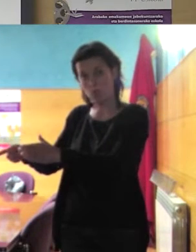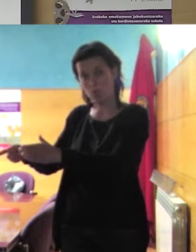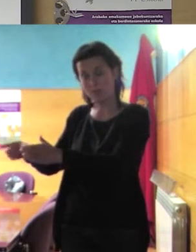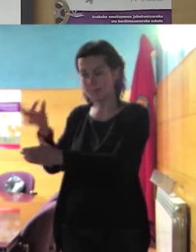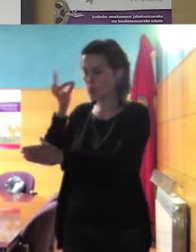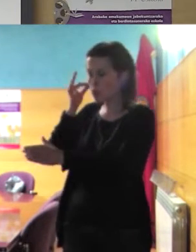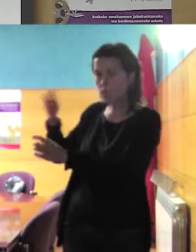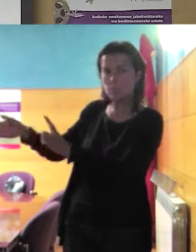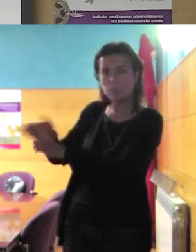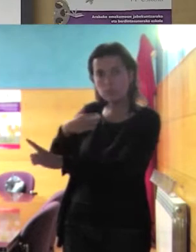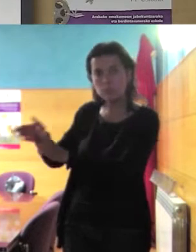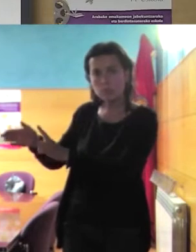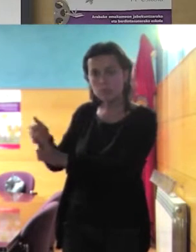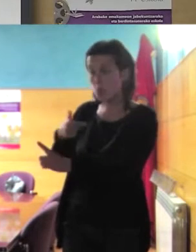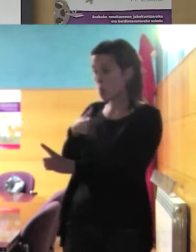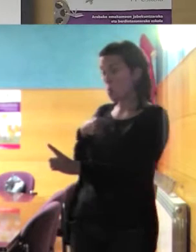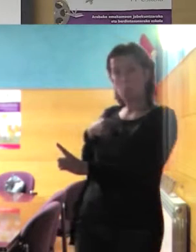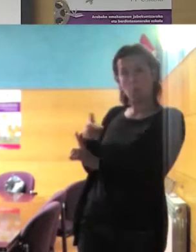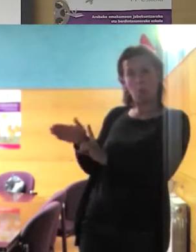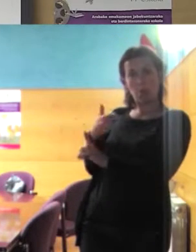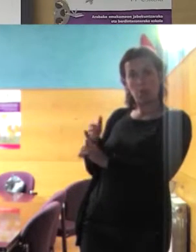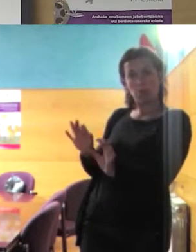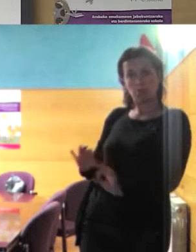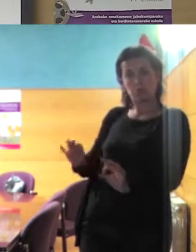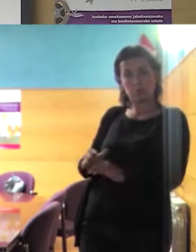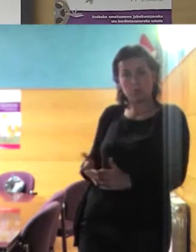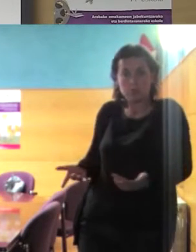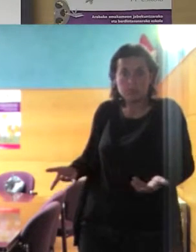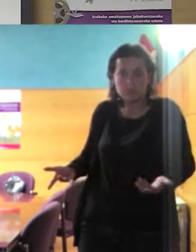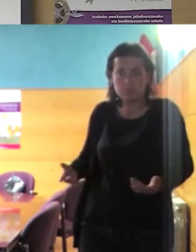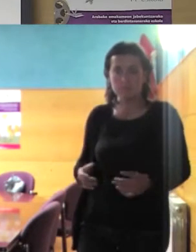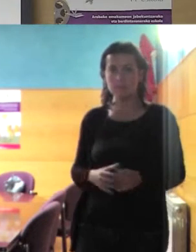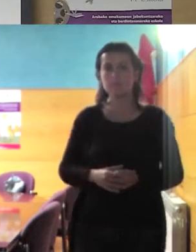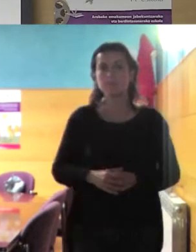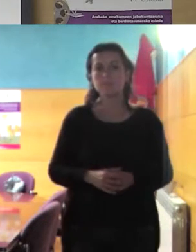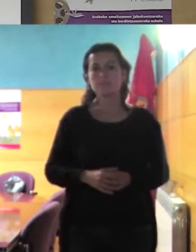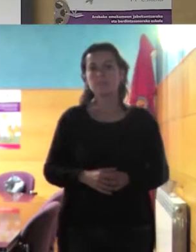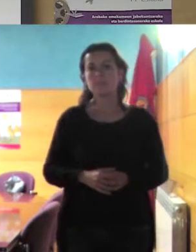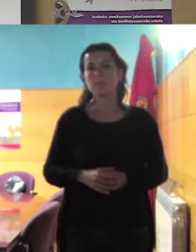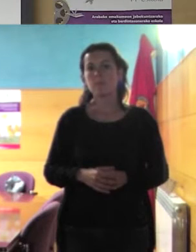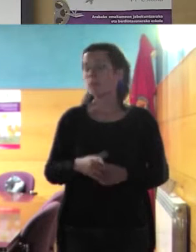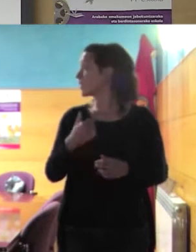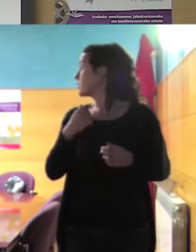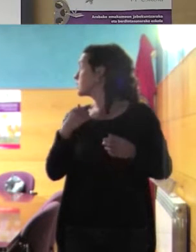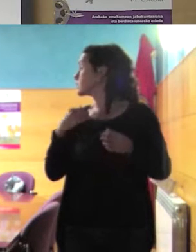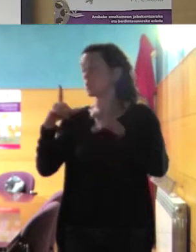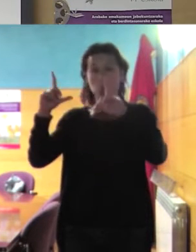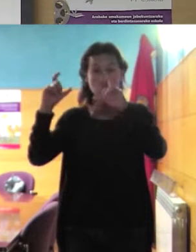lo que estoy haciendo yo ¿qué sería? bueno fijaos esta es esta es una foto de hace pocos meses